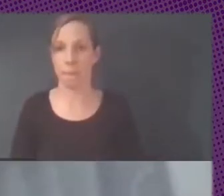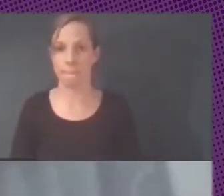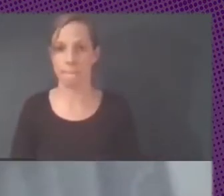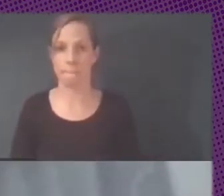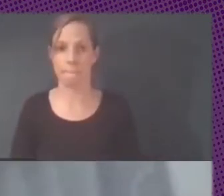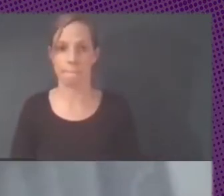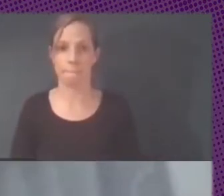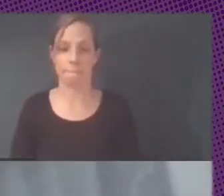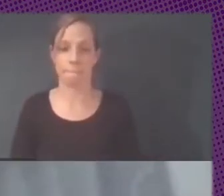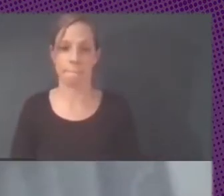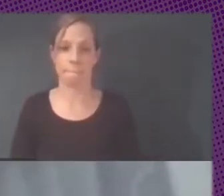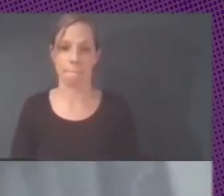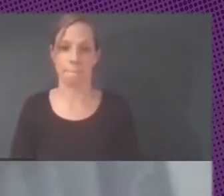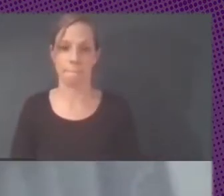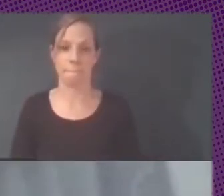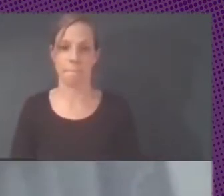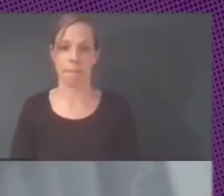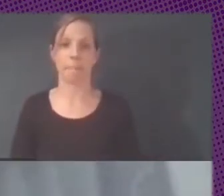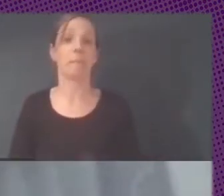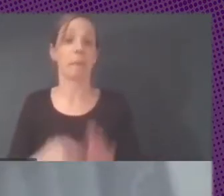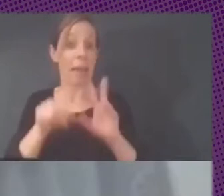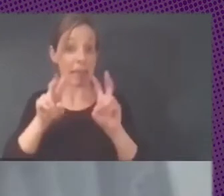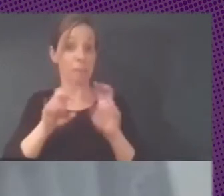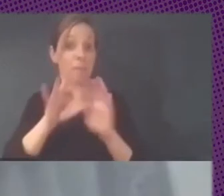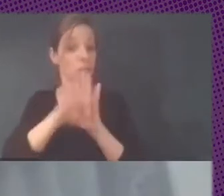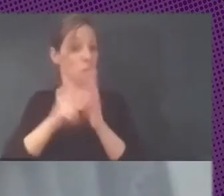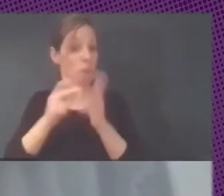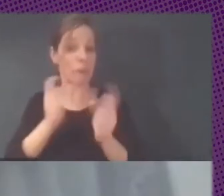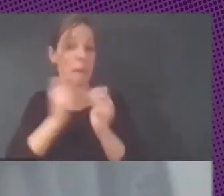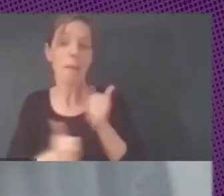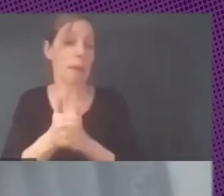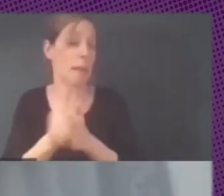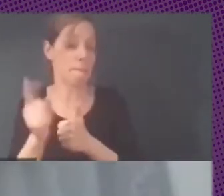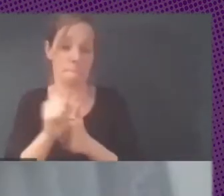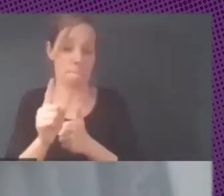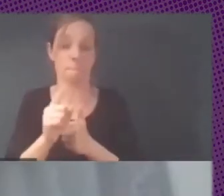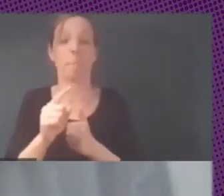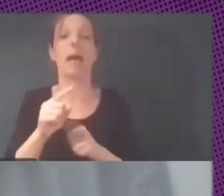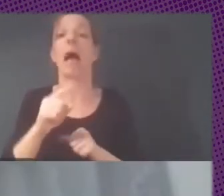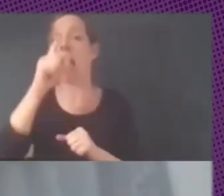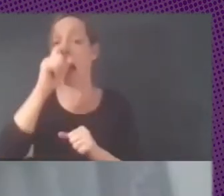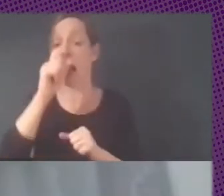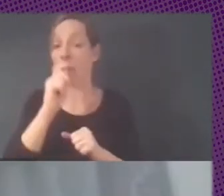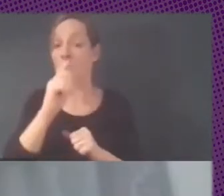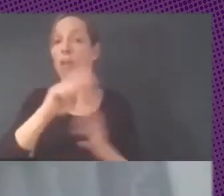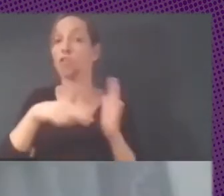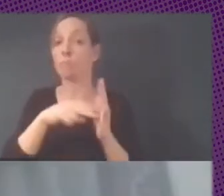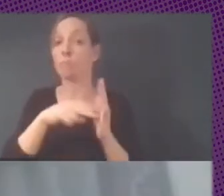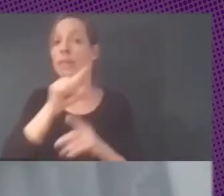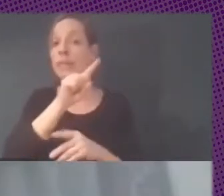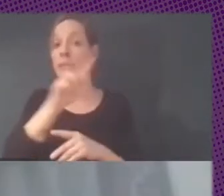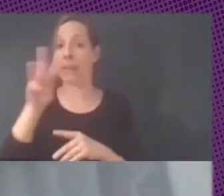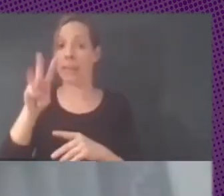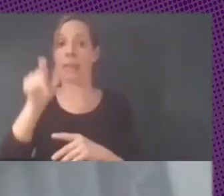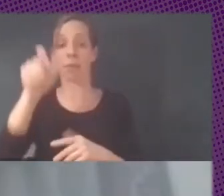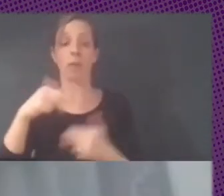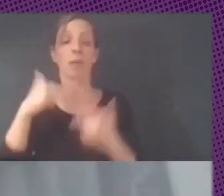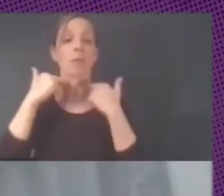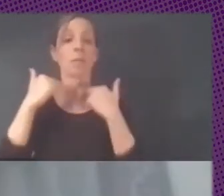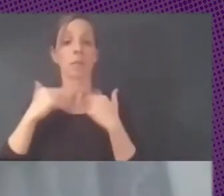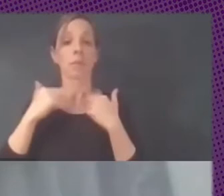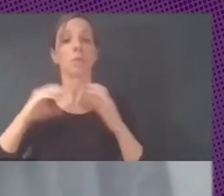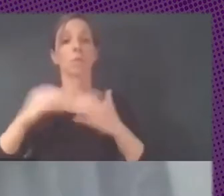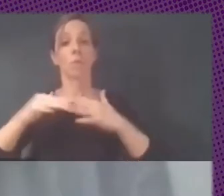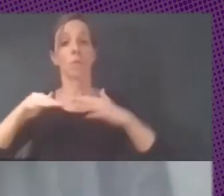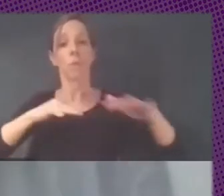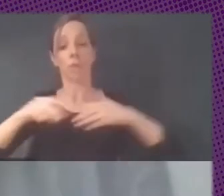de los primeros temas que se trató, y recién en el 2013, un diputado del Movimiento de Participación Popular, que